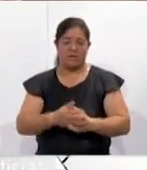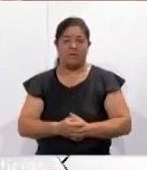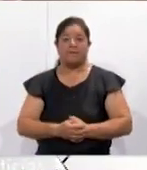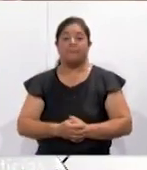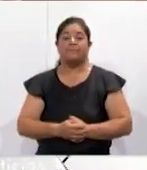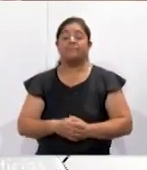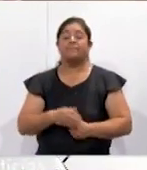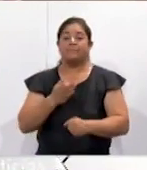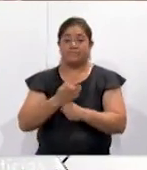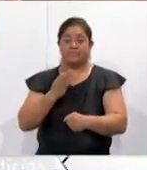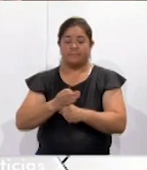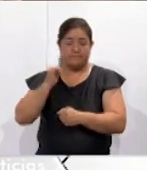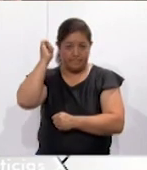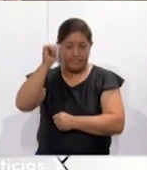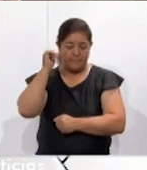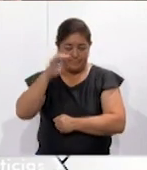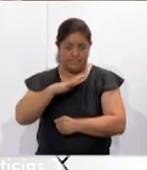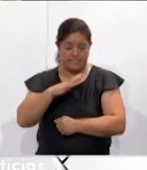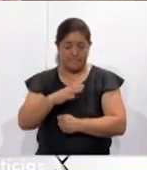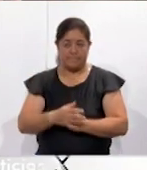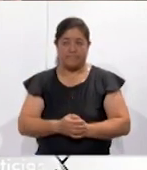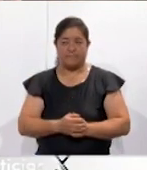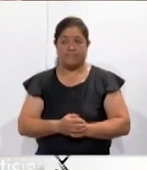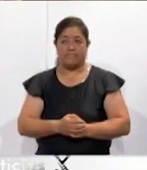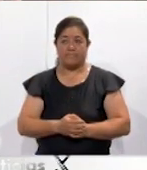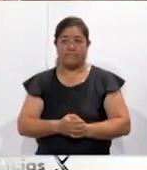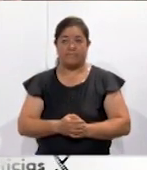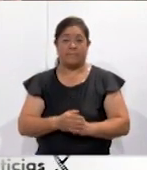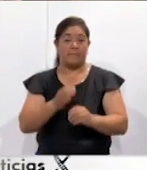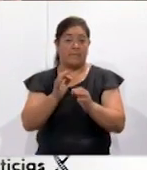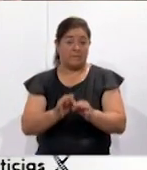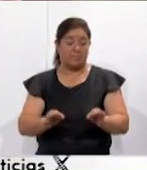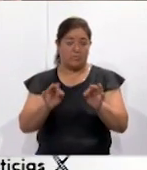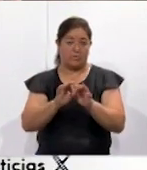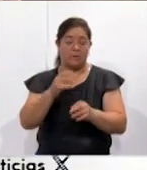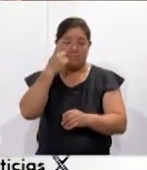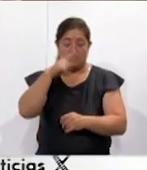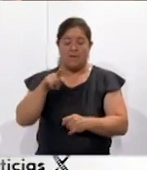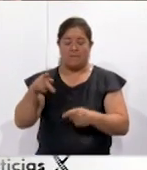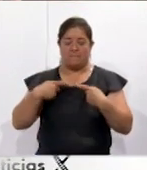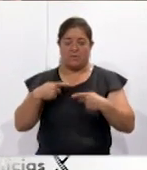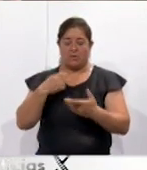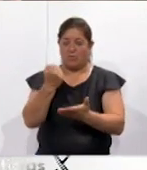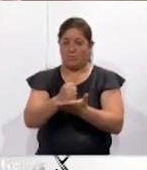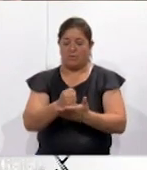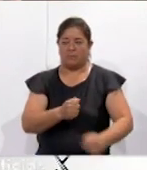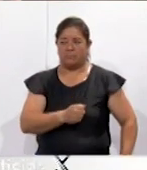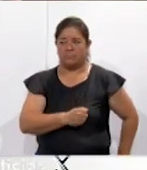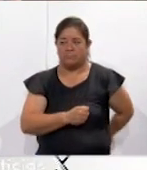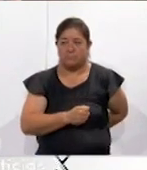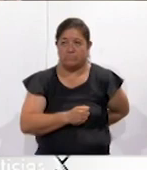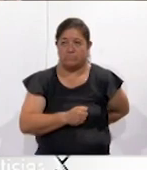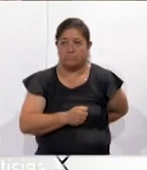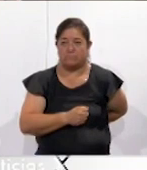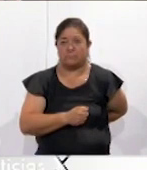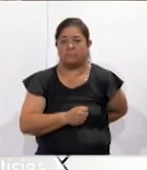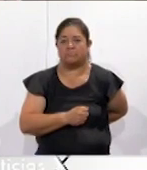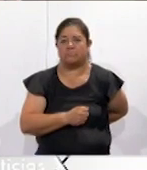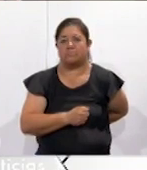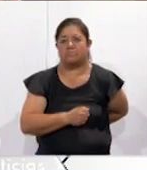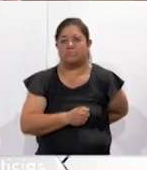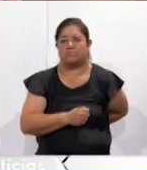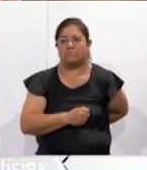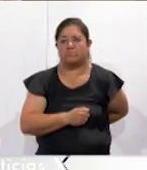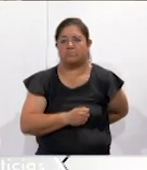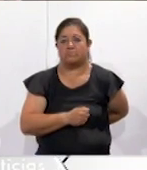mes de abril tienen precisamente una descarga importante para los sujetos obligados. Coméntenos. Sí, mira, en este mes de abril se